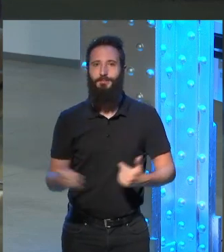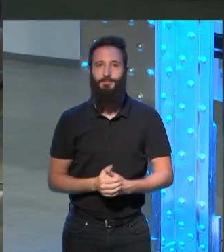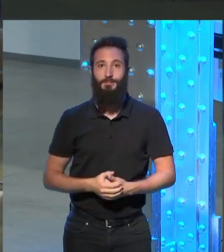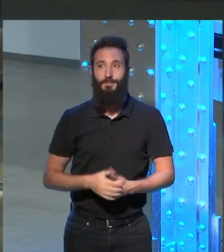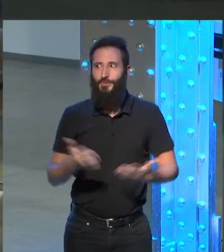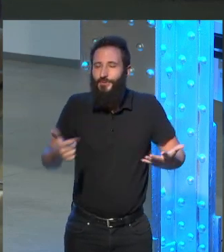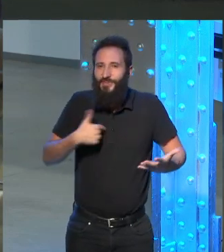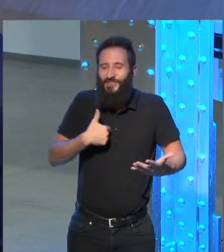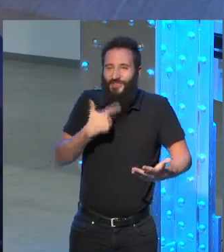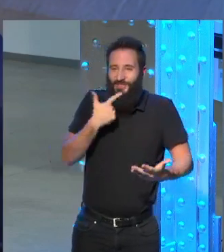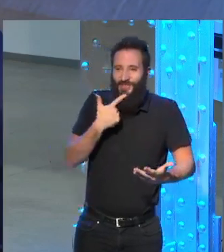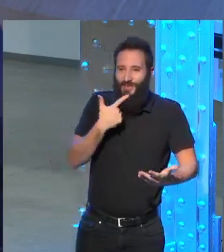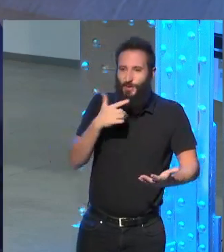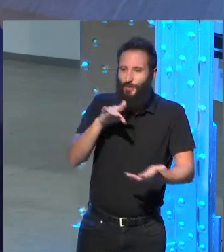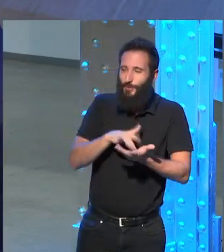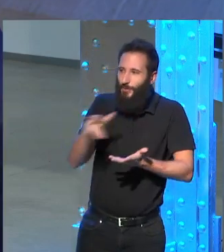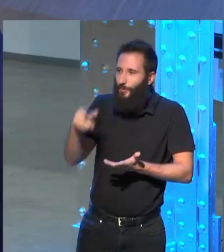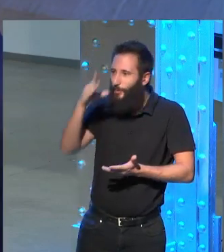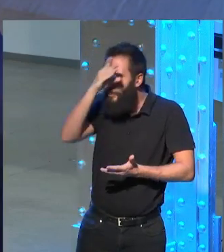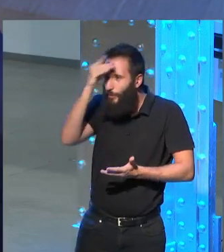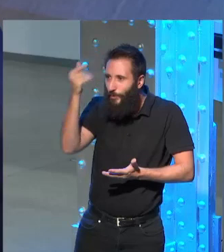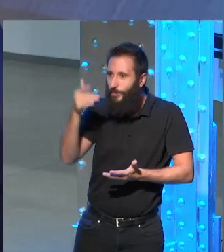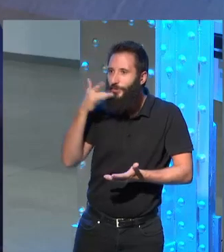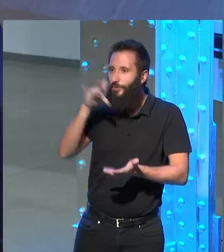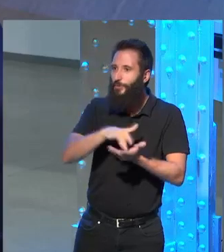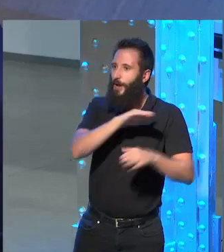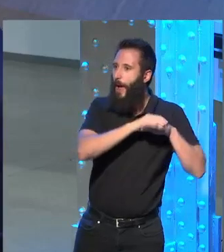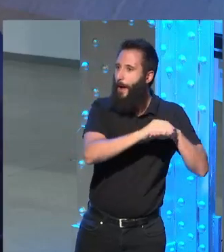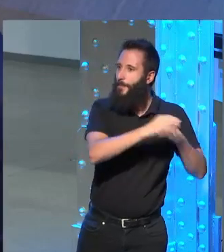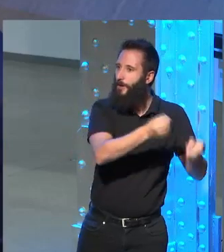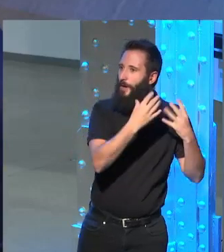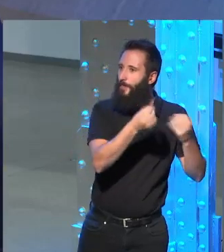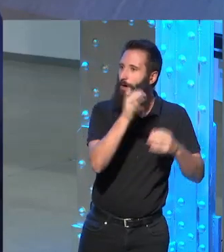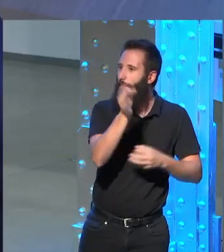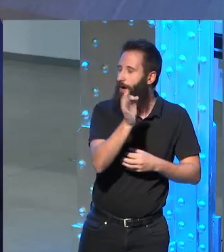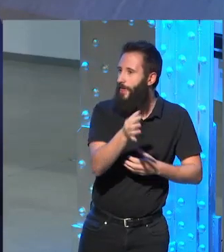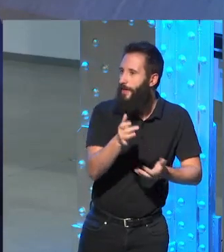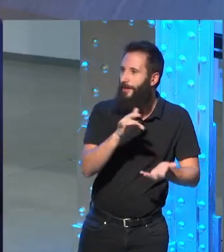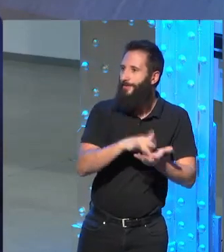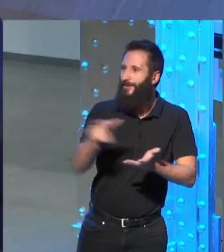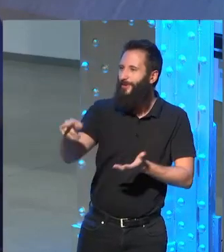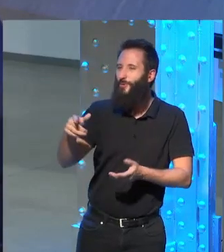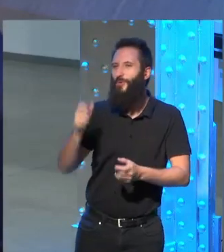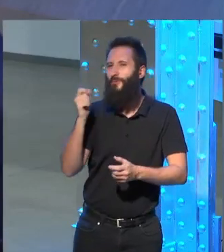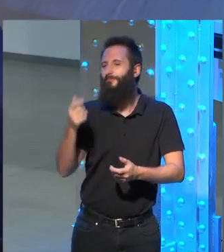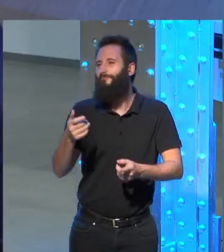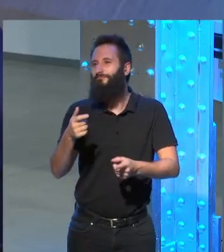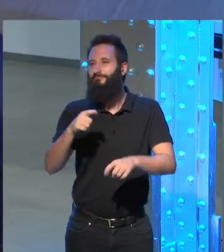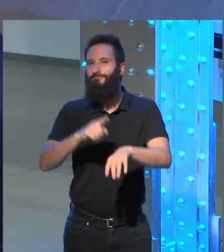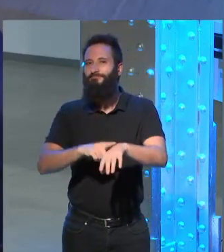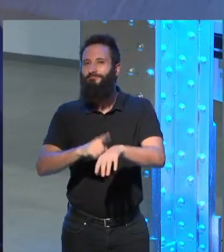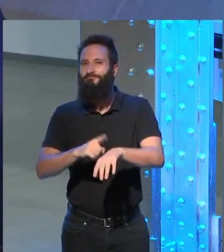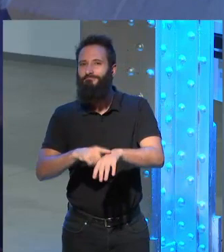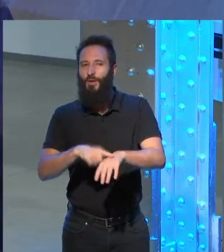entonces yo dije si no se acordaba de eso y era verdad lo que me decía cuántas veces habría estado en la 40